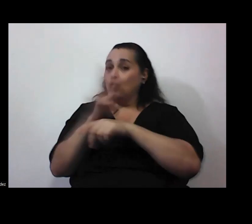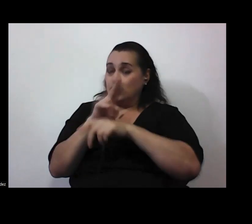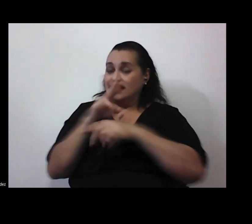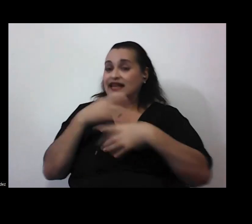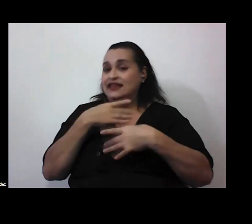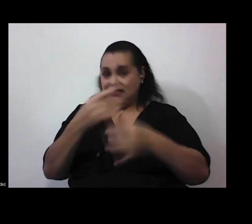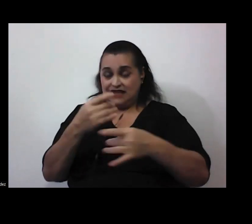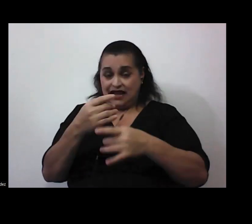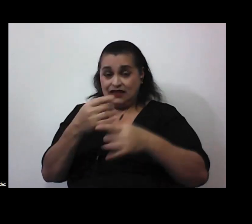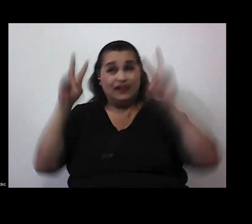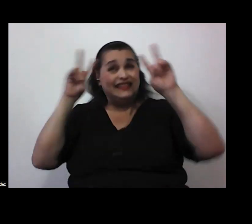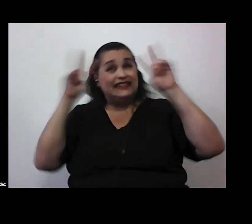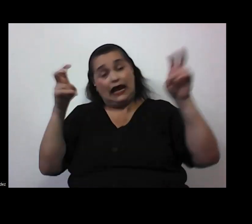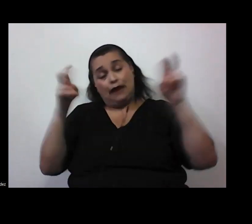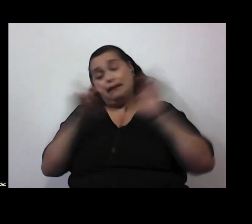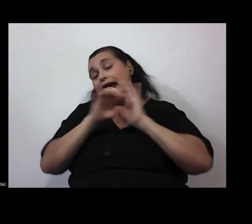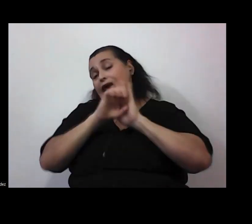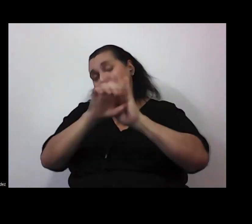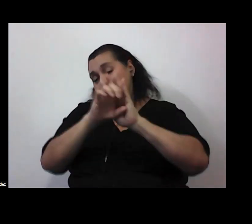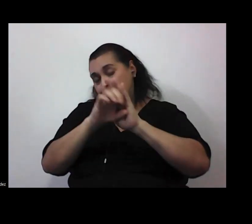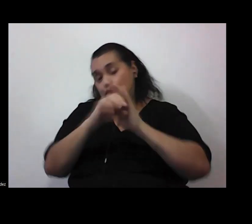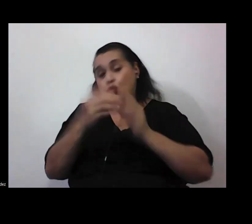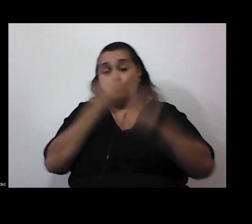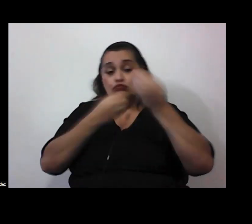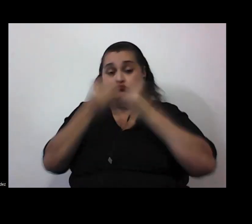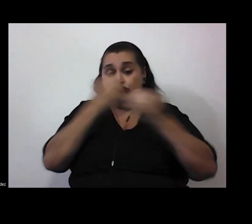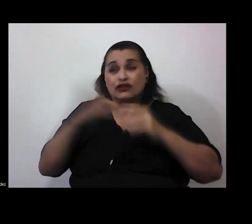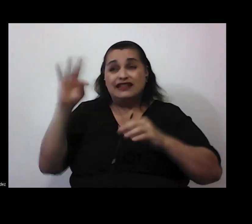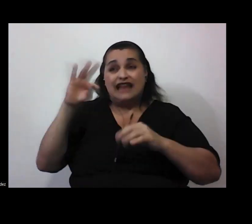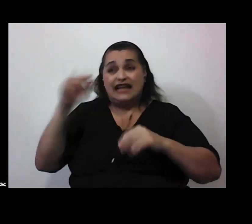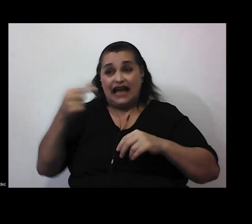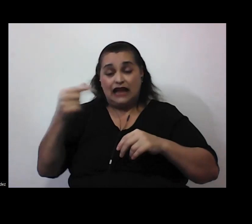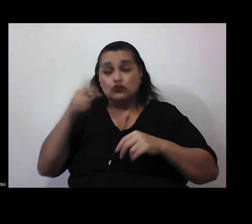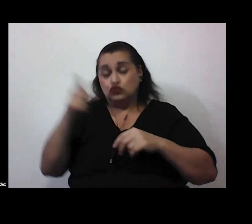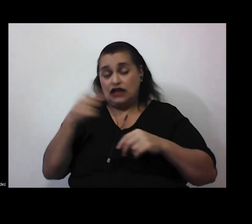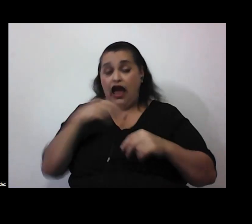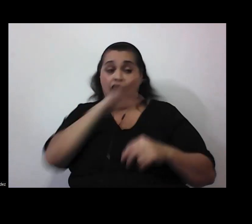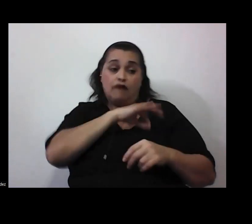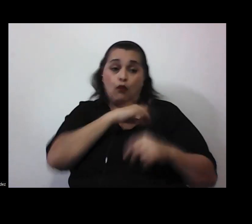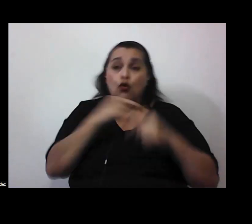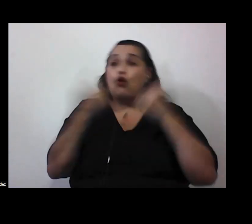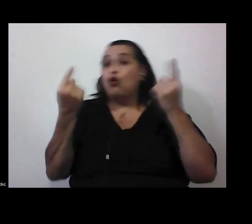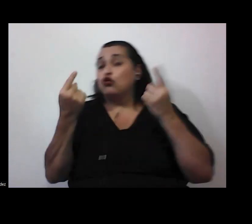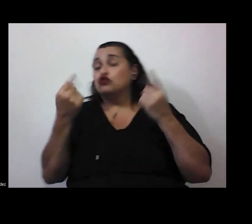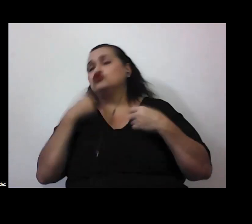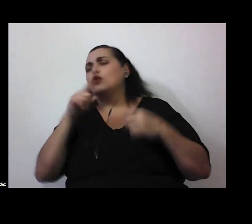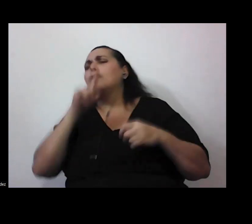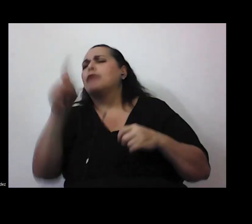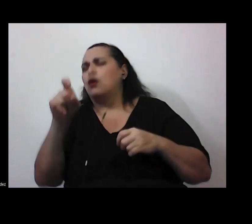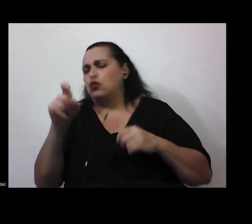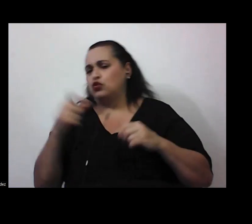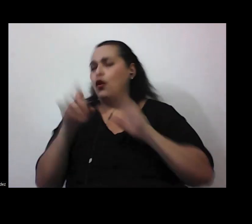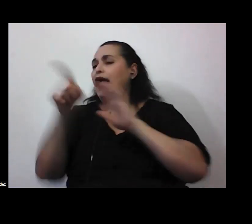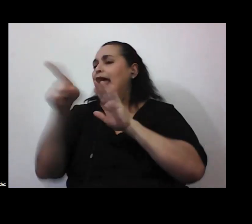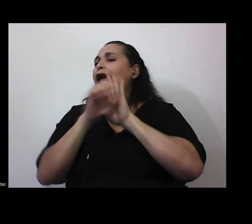transgénicos en vez de preguntarte ¿estás a favor o en contra del transgénico? yo te puedo preguntar como ejemplifique